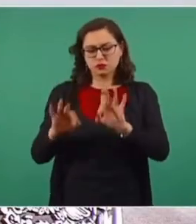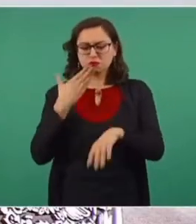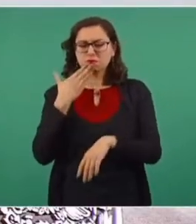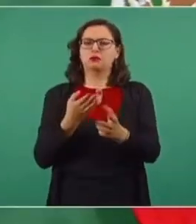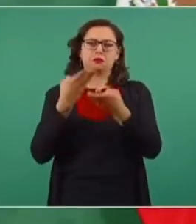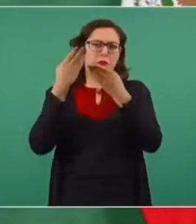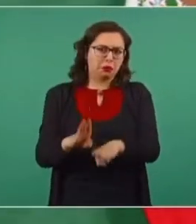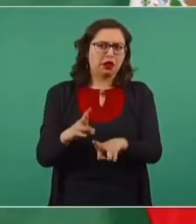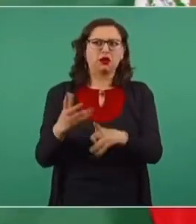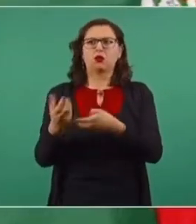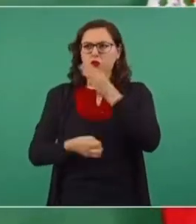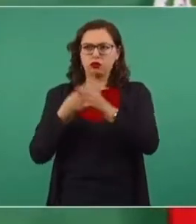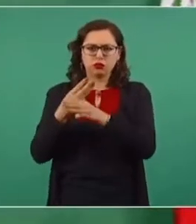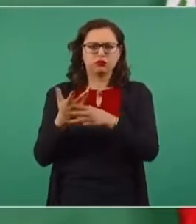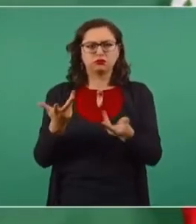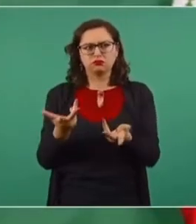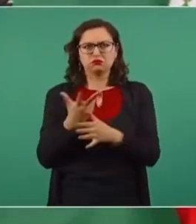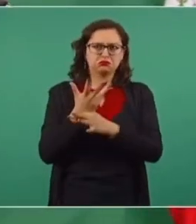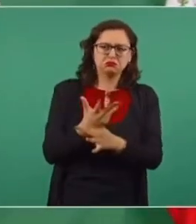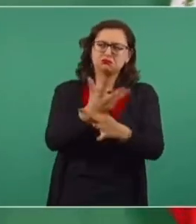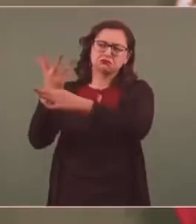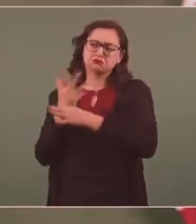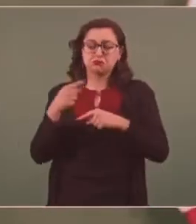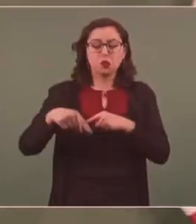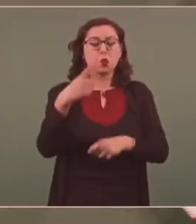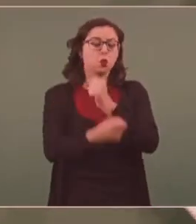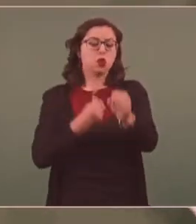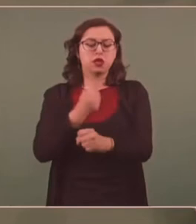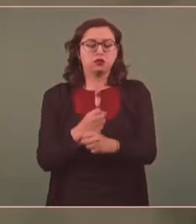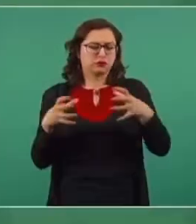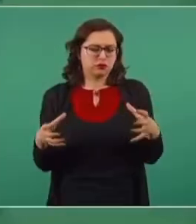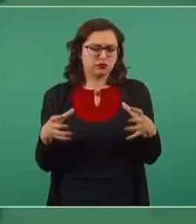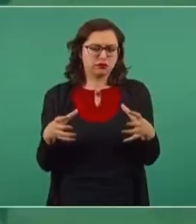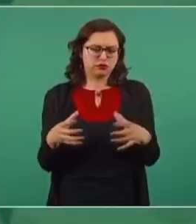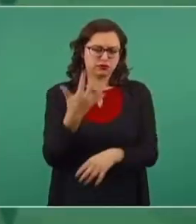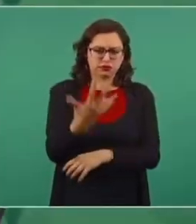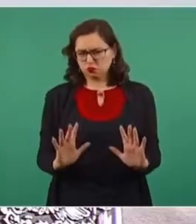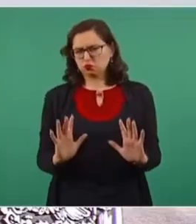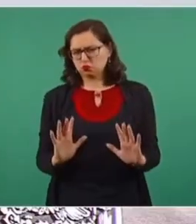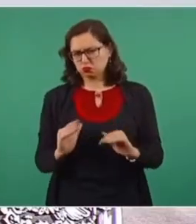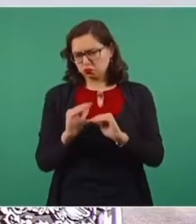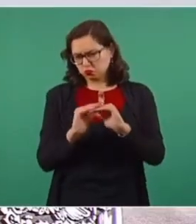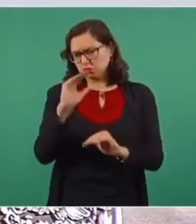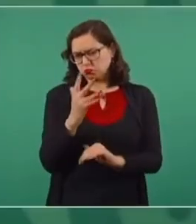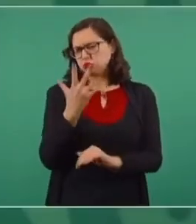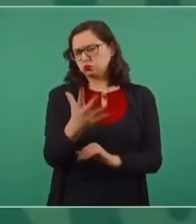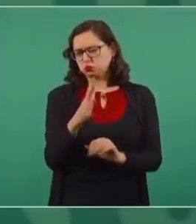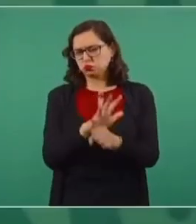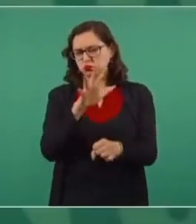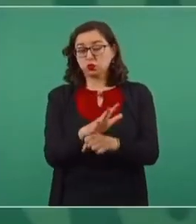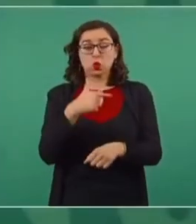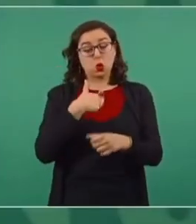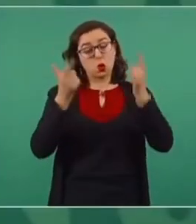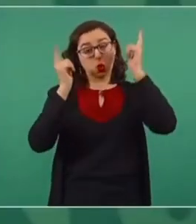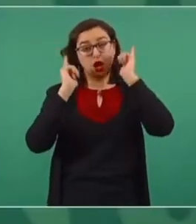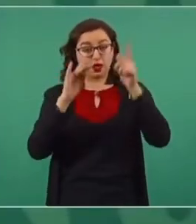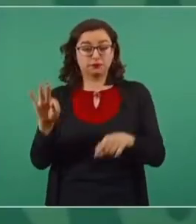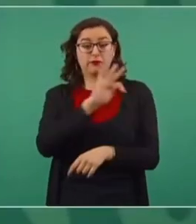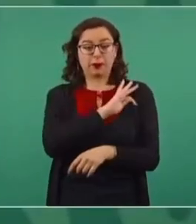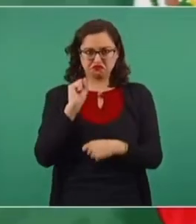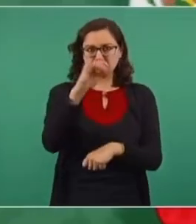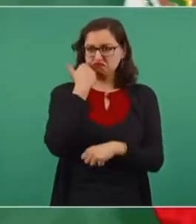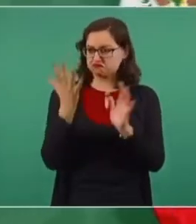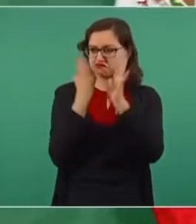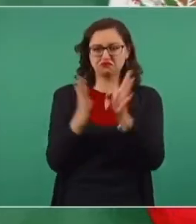economía ya está creciendo. Están hablando de que vamos a crecer este año 5 por ciento. Yo espero que se tenga más crecimiento